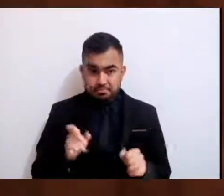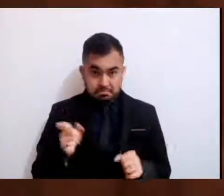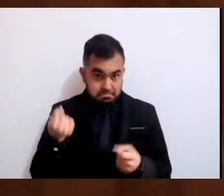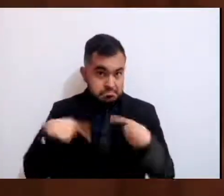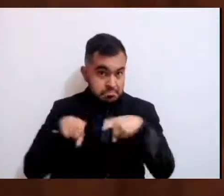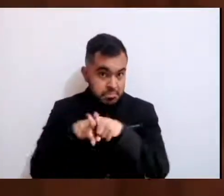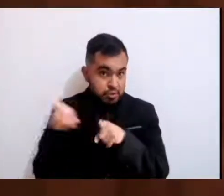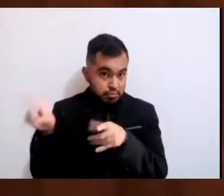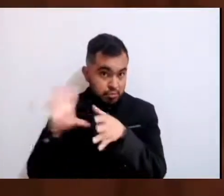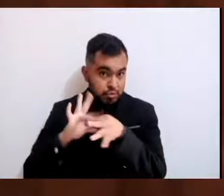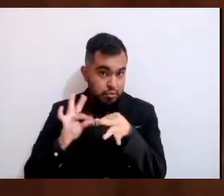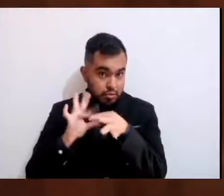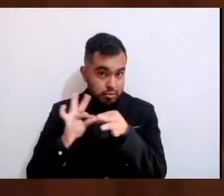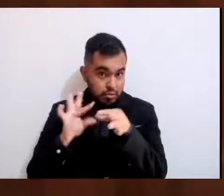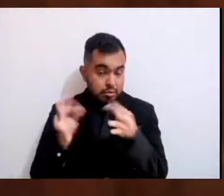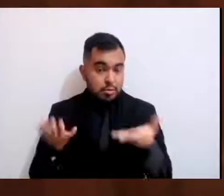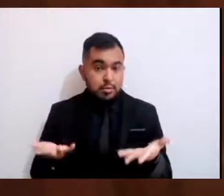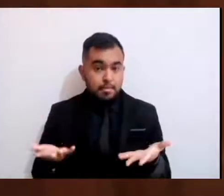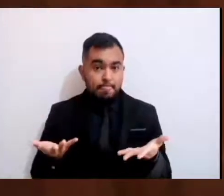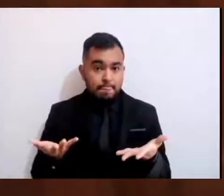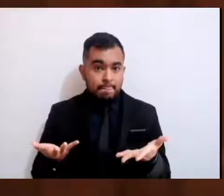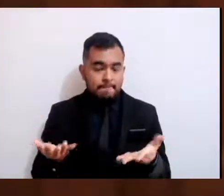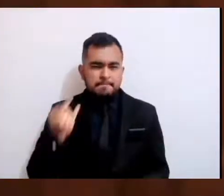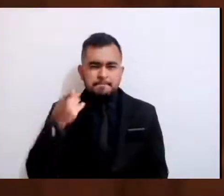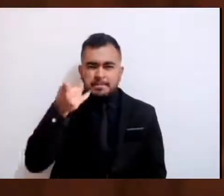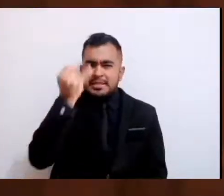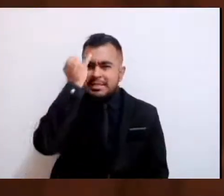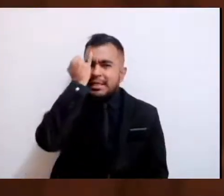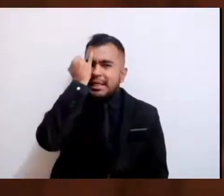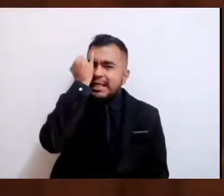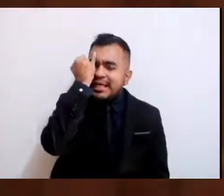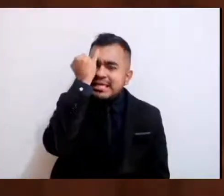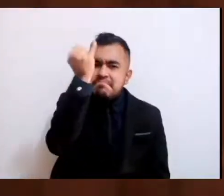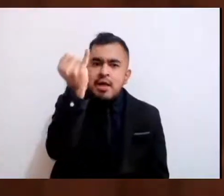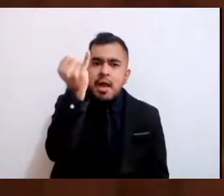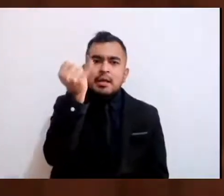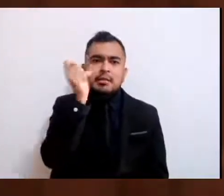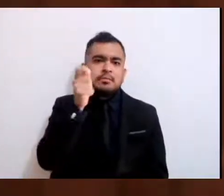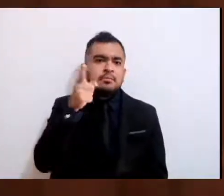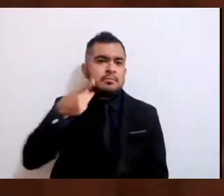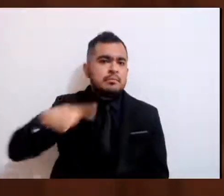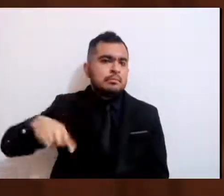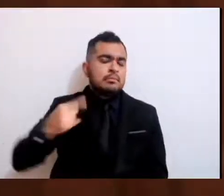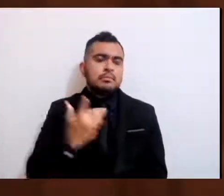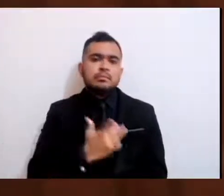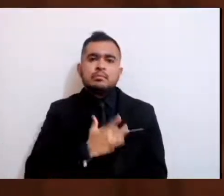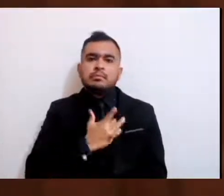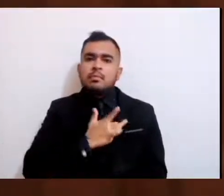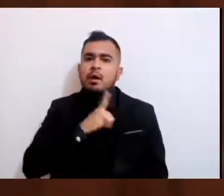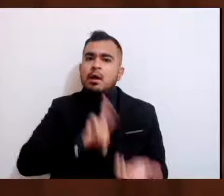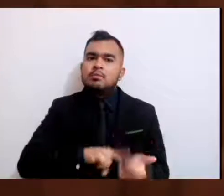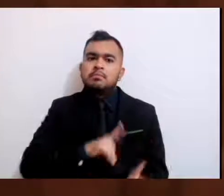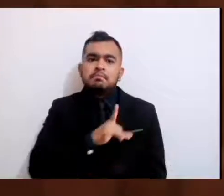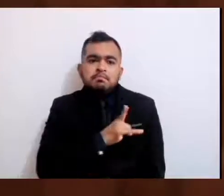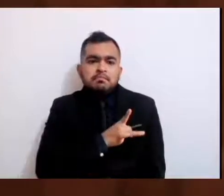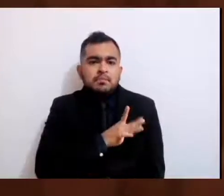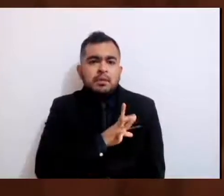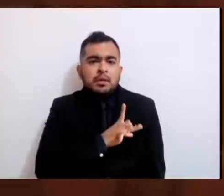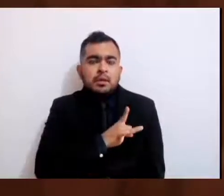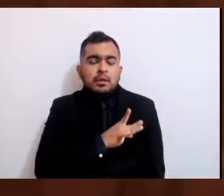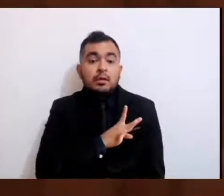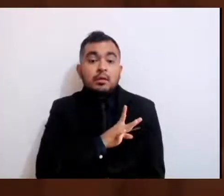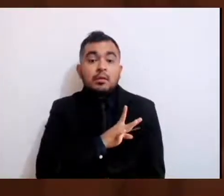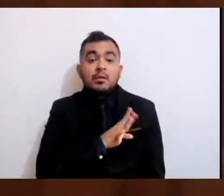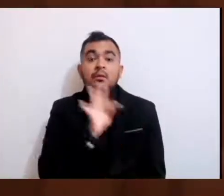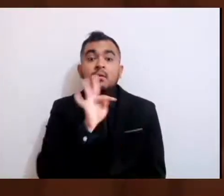Imagínense ustedes la imagen del miedo de sentir que alguien dedica